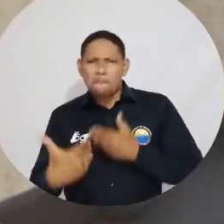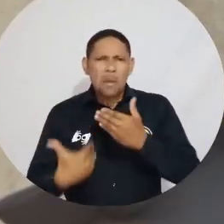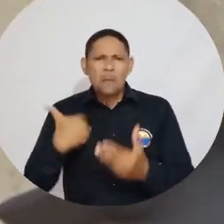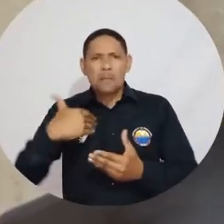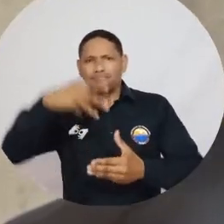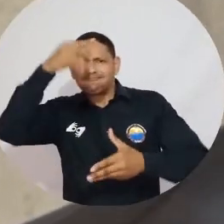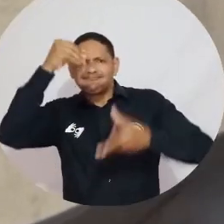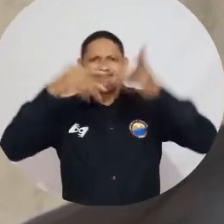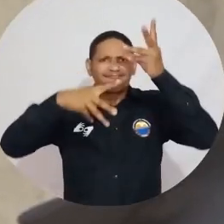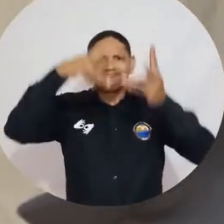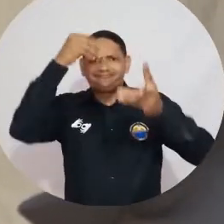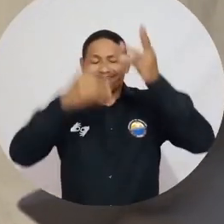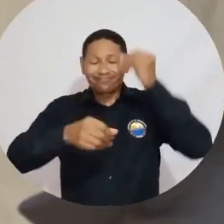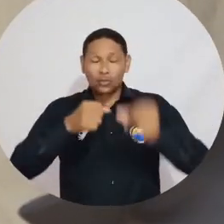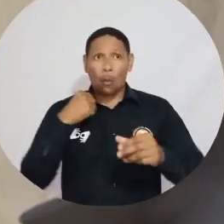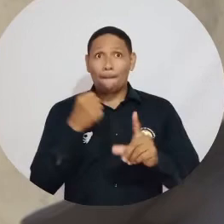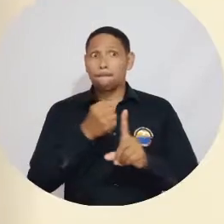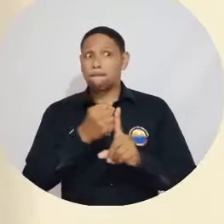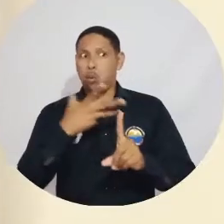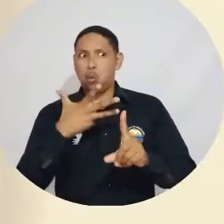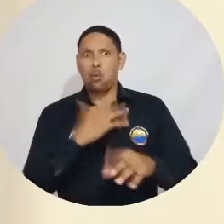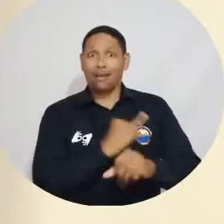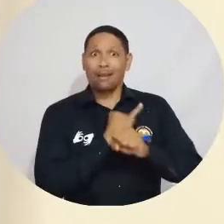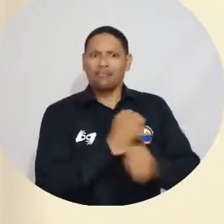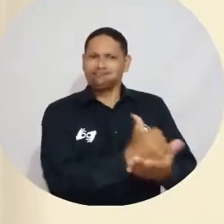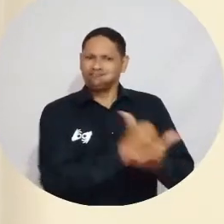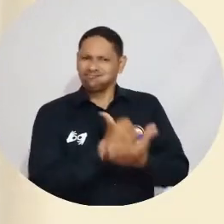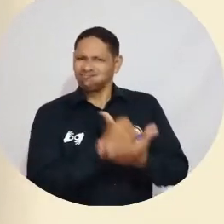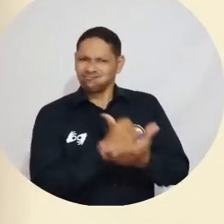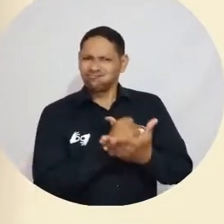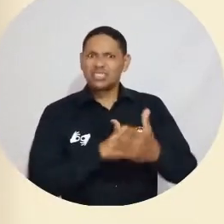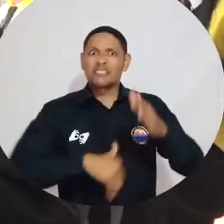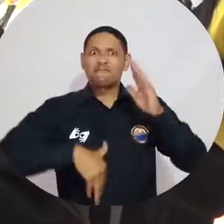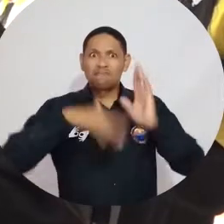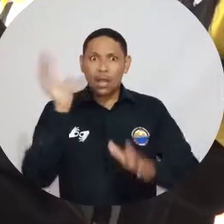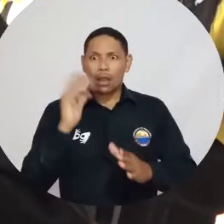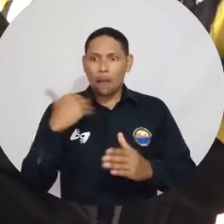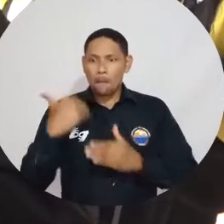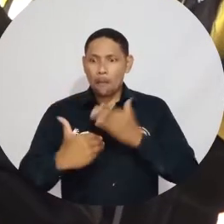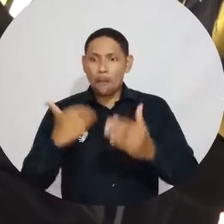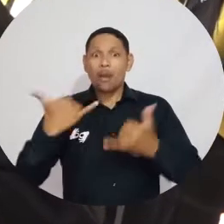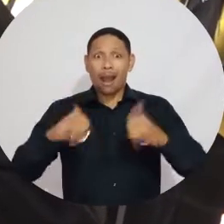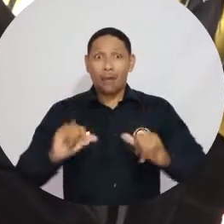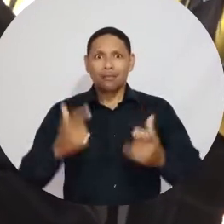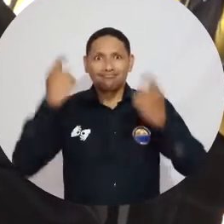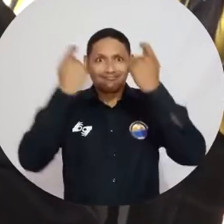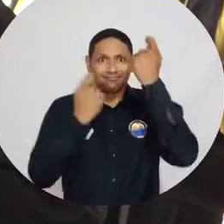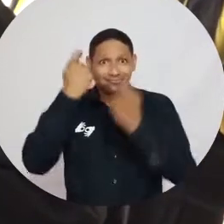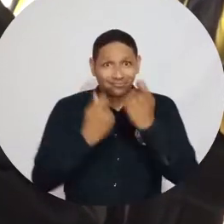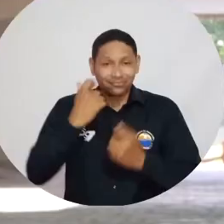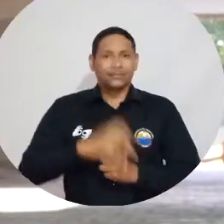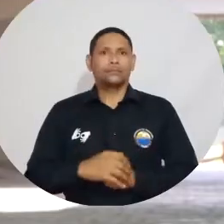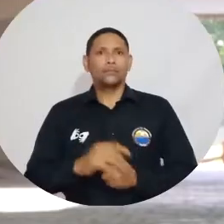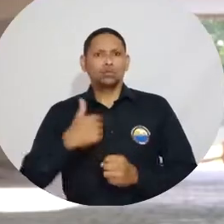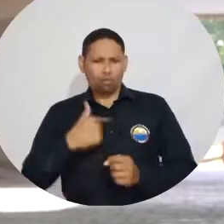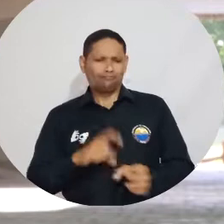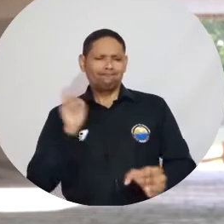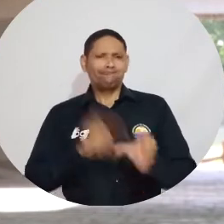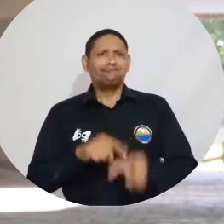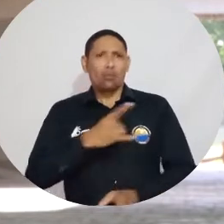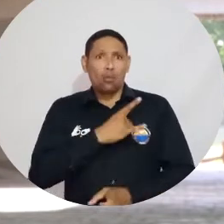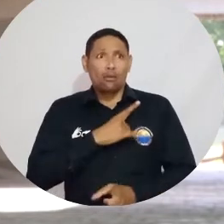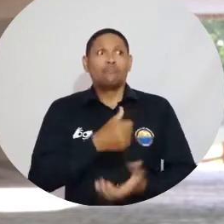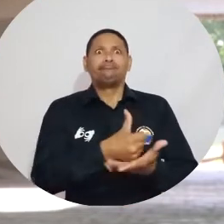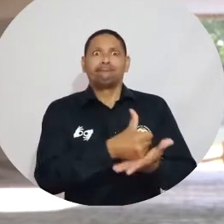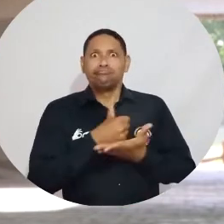momentos de aprendizaje y significativos incentivos institucionales que le permitieron convertirse en economista. Sería acá en la universidad a